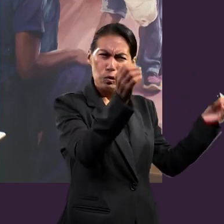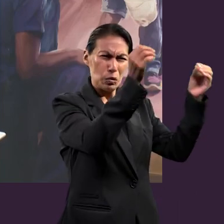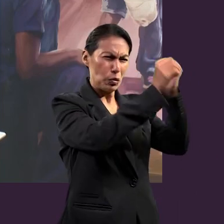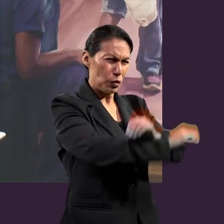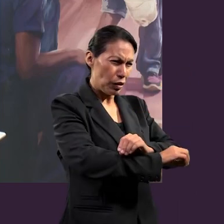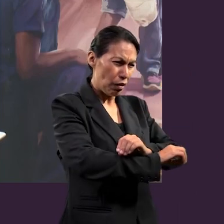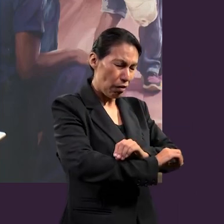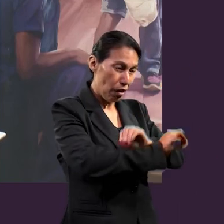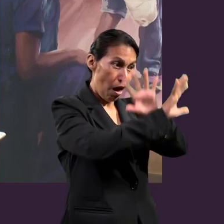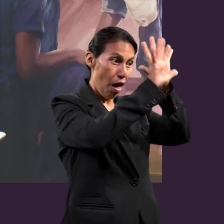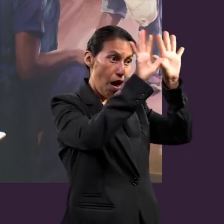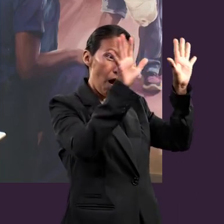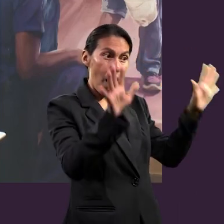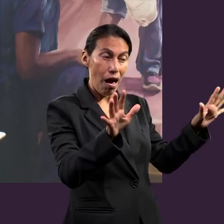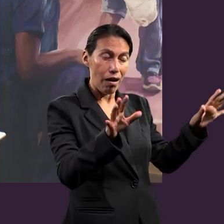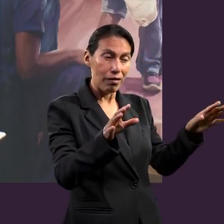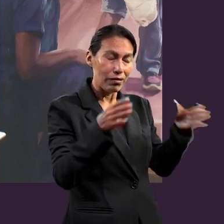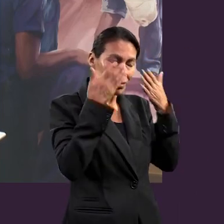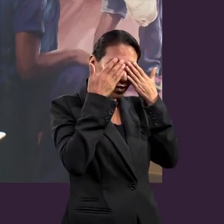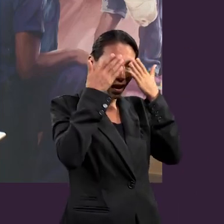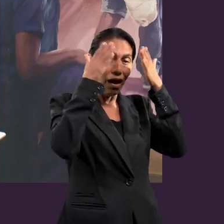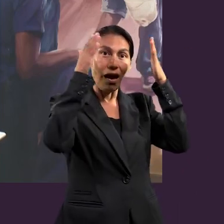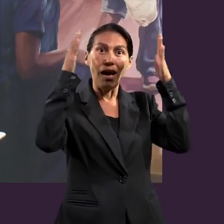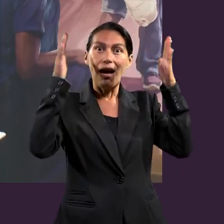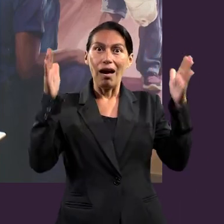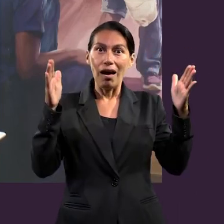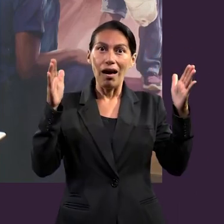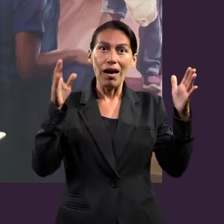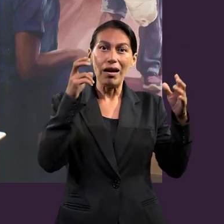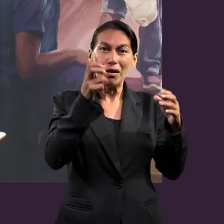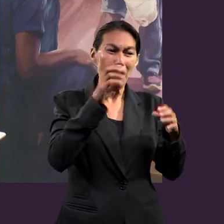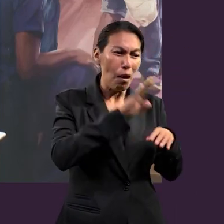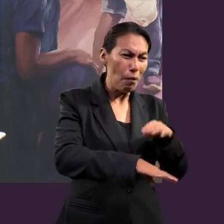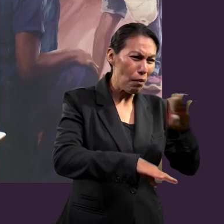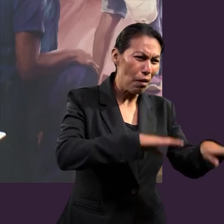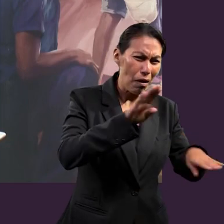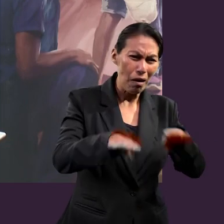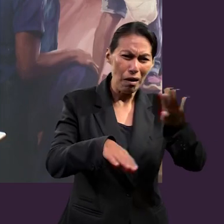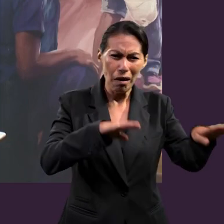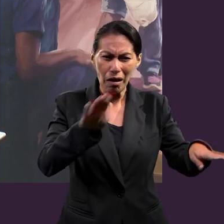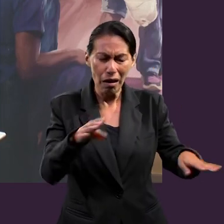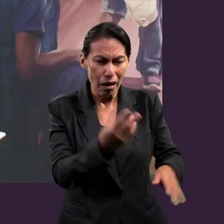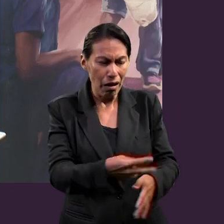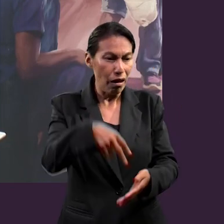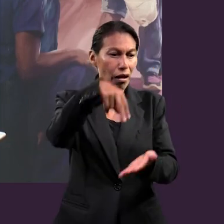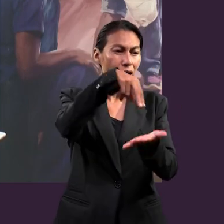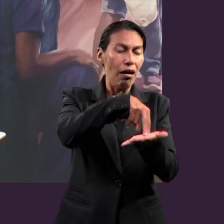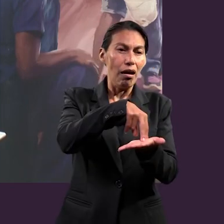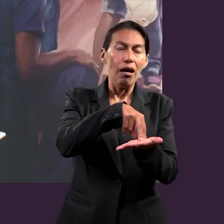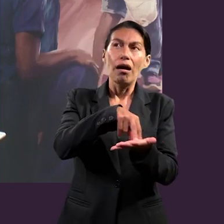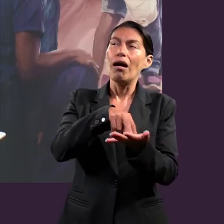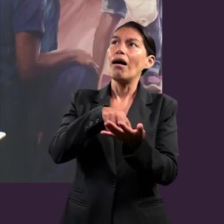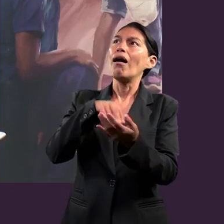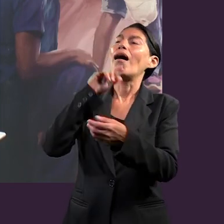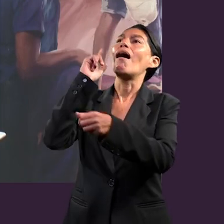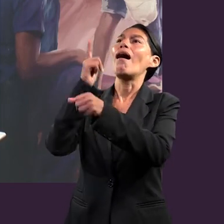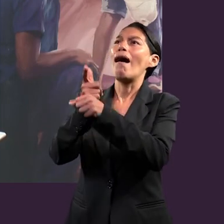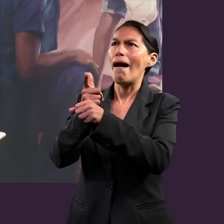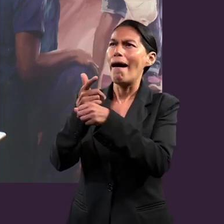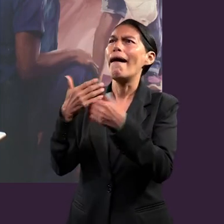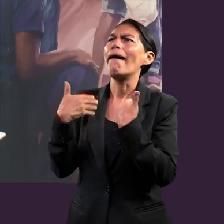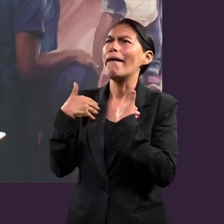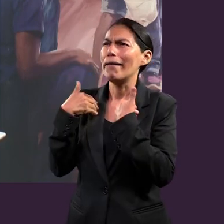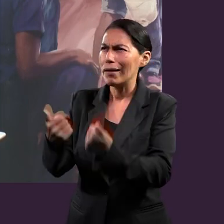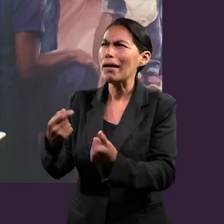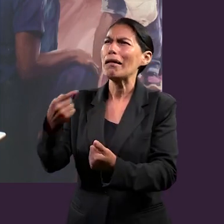O sea, están en una oscuridad, ¿verdad? Y se levanten de los muertos y se den cuenta realmente de lo que ellos están haciendo y puedan